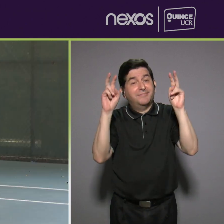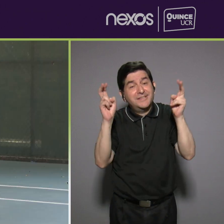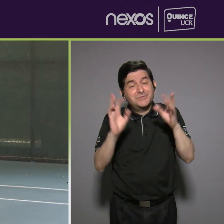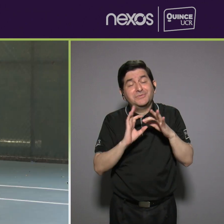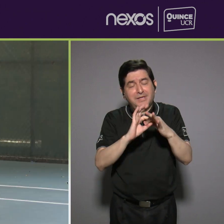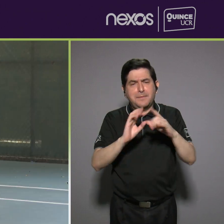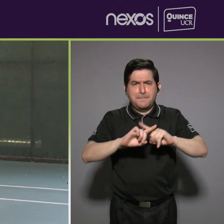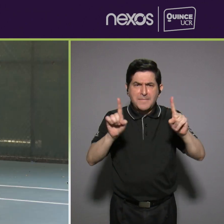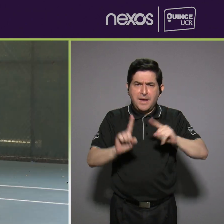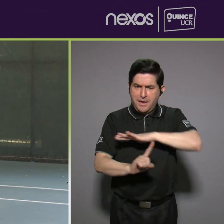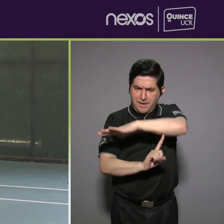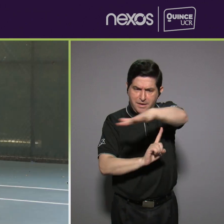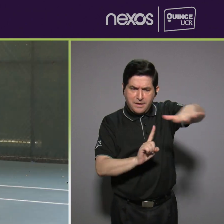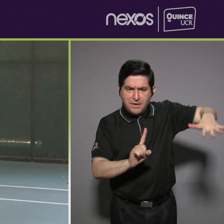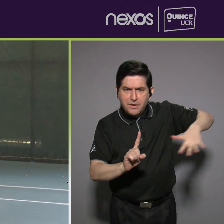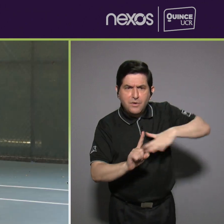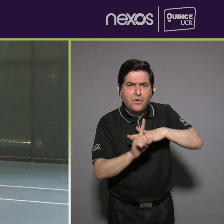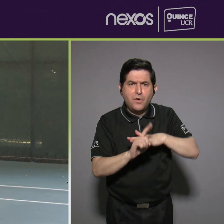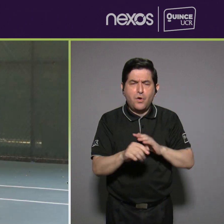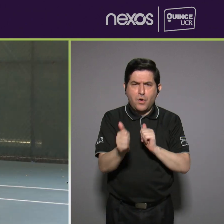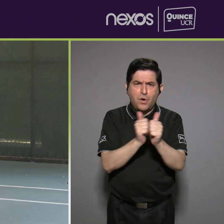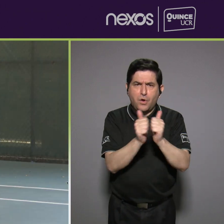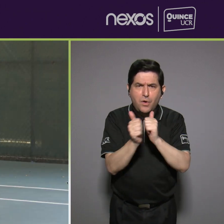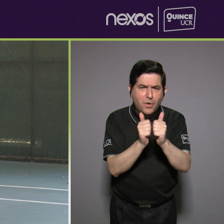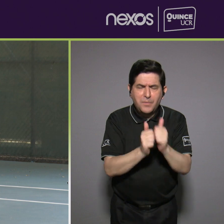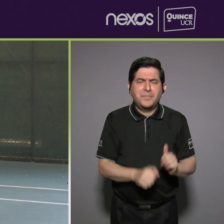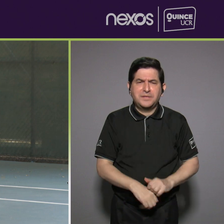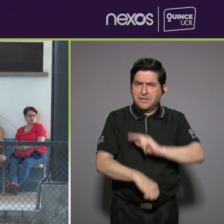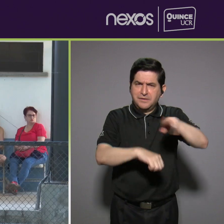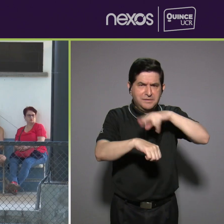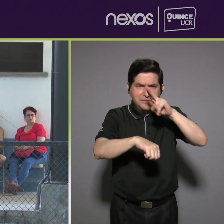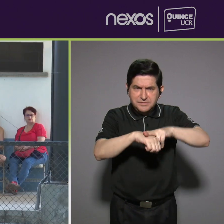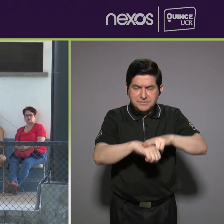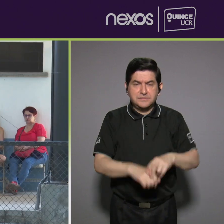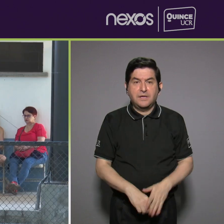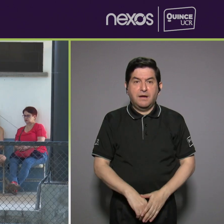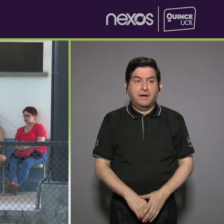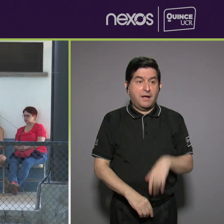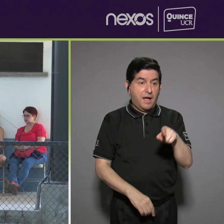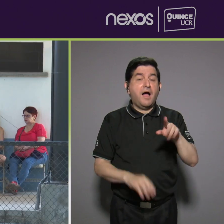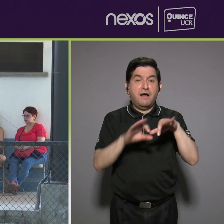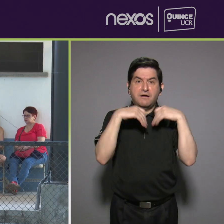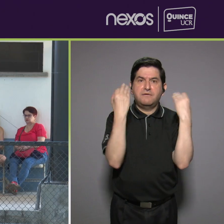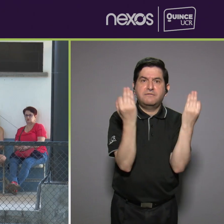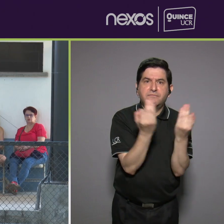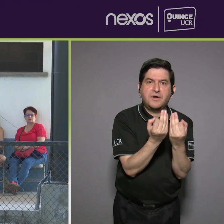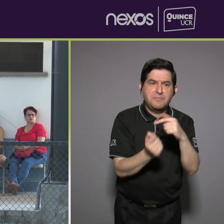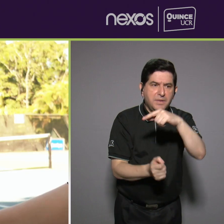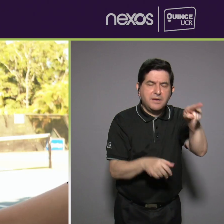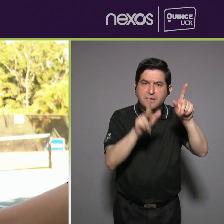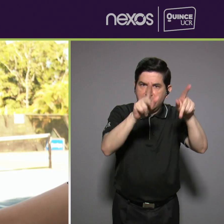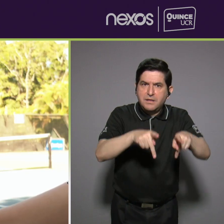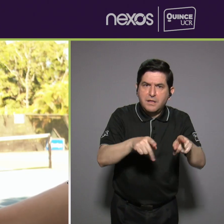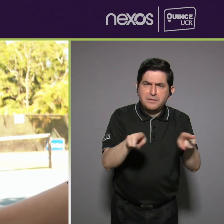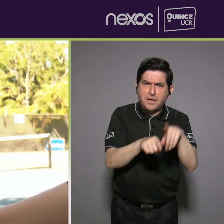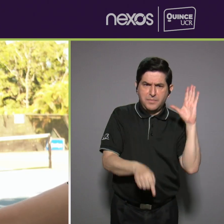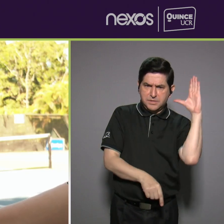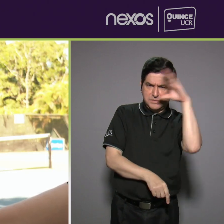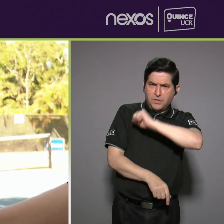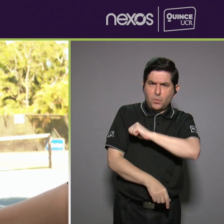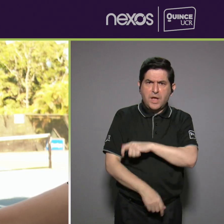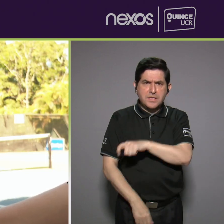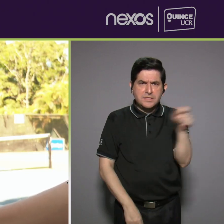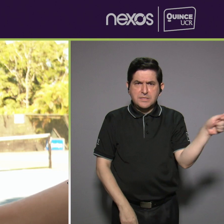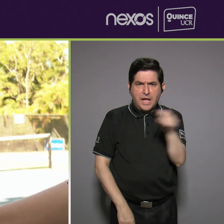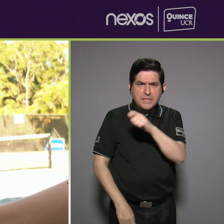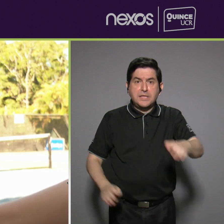estar rodeado del torneo en convencional hace que el mismo familiar de ellos pues se cuenta que el tenis